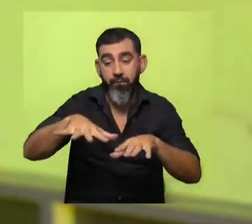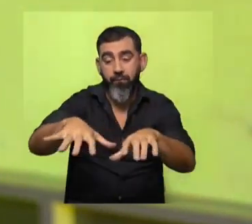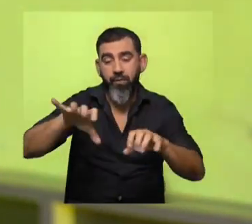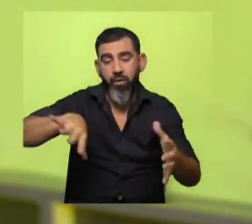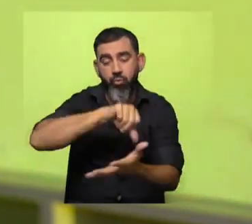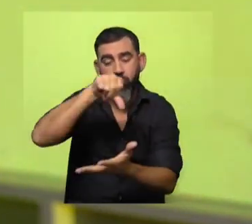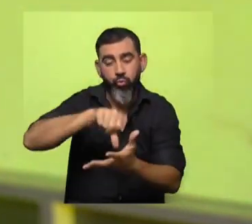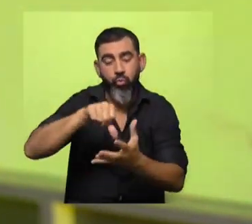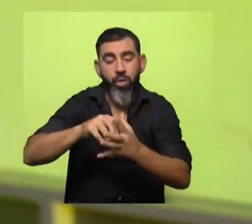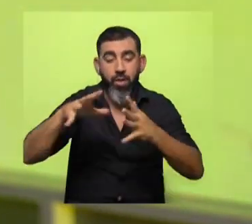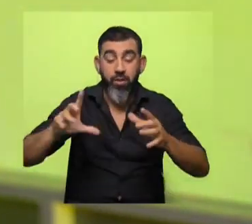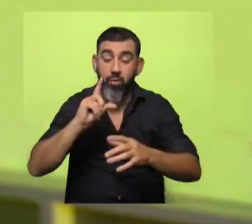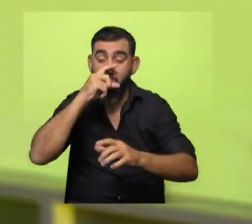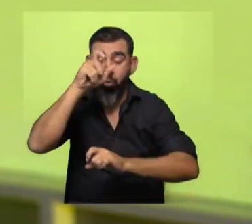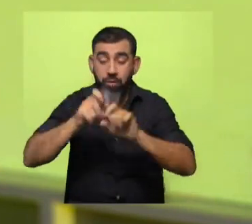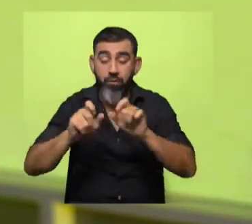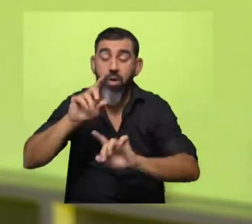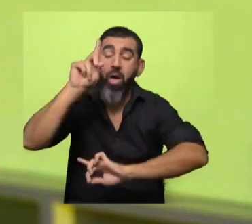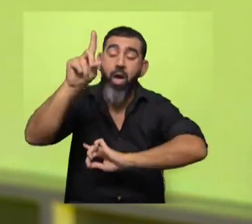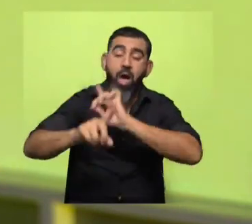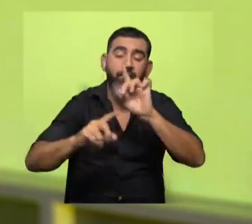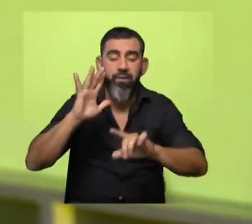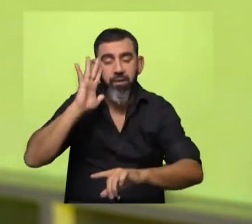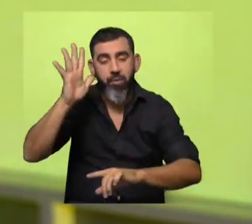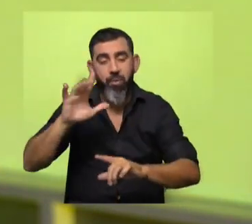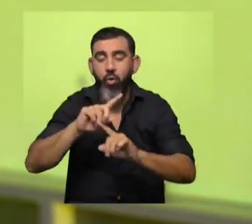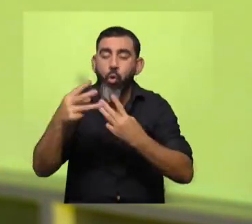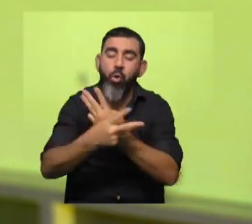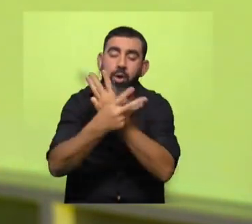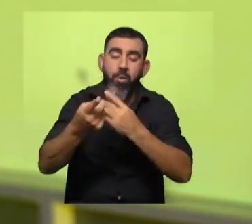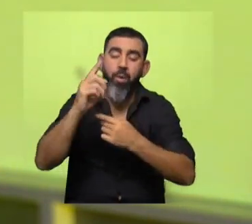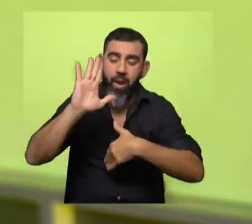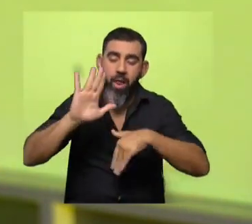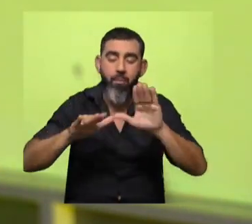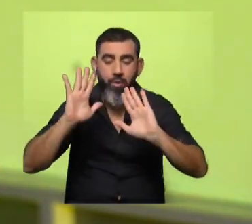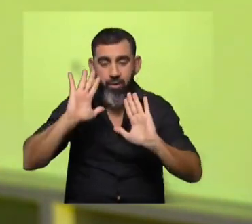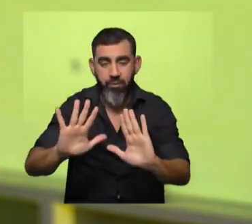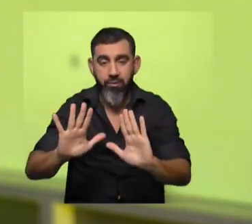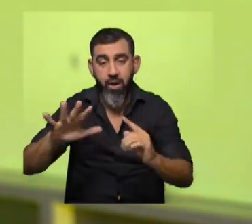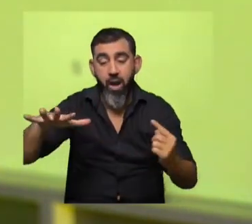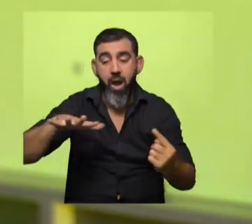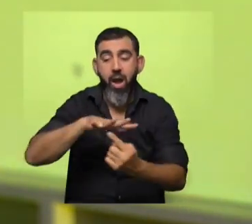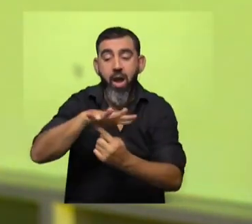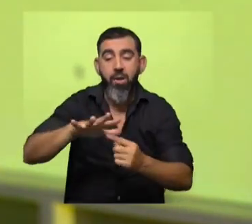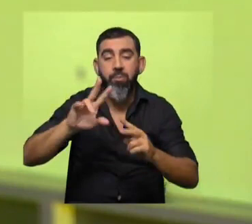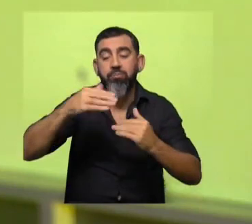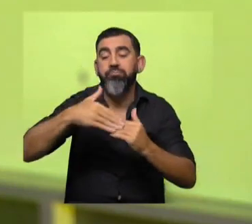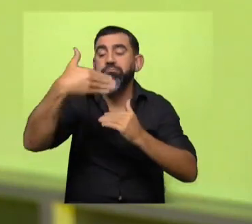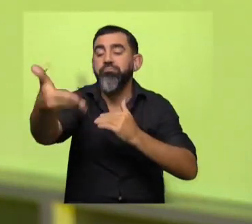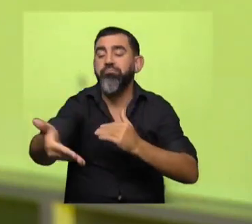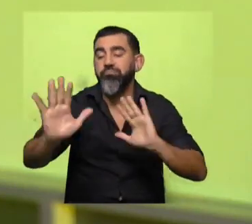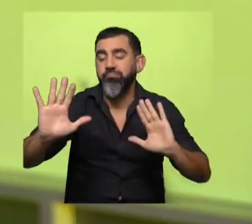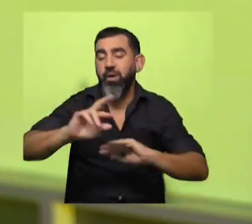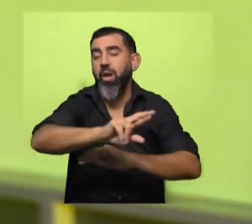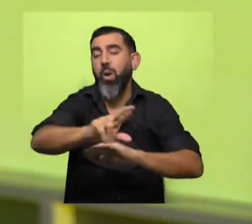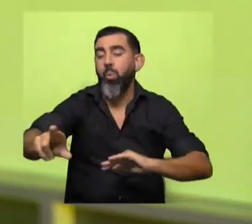ciudades y los montevideanos, veces tendemos a pensar, y no quiero generalizar, pero nos pasa, que el ambiente es aquello que está más allá de la perimetral,